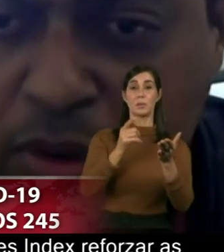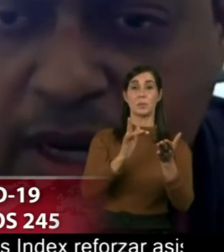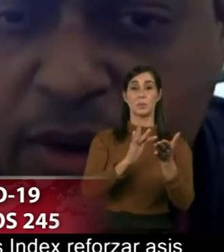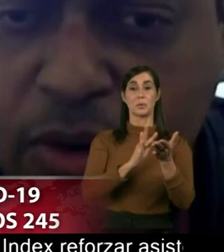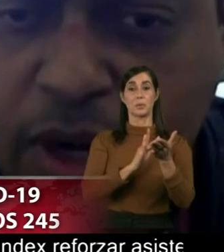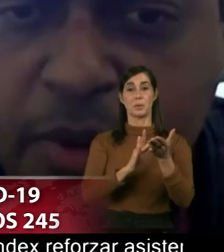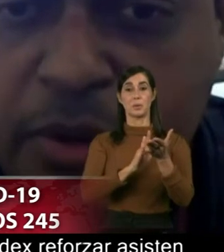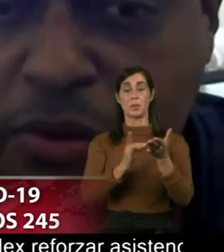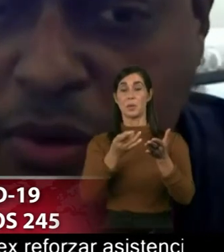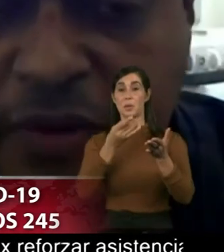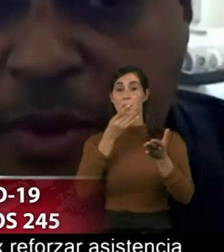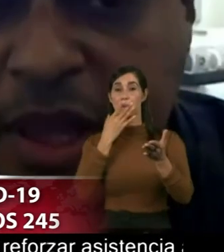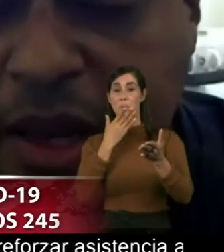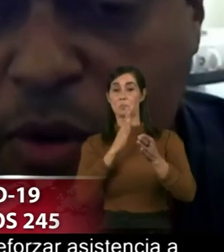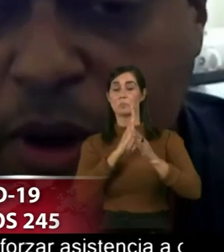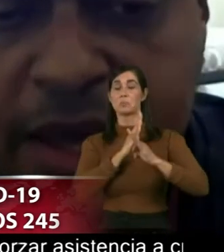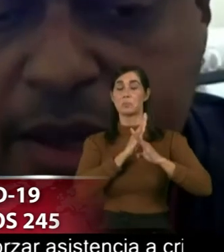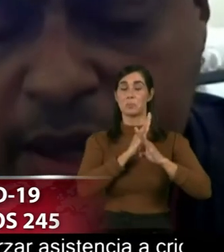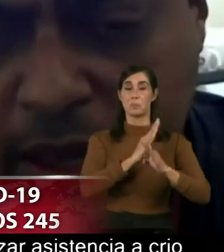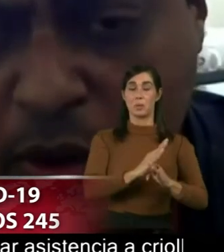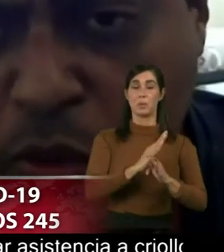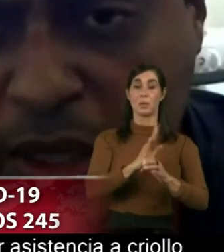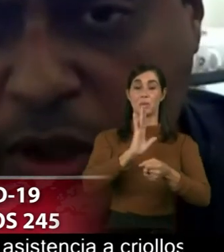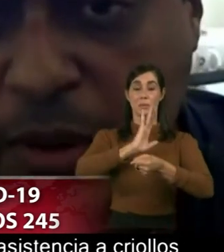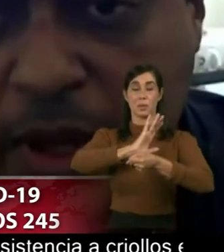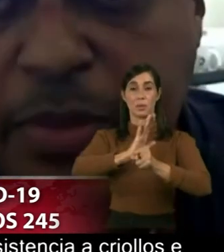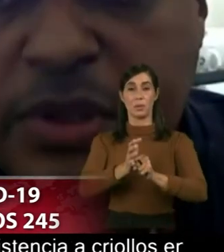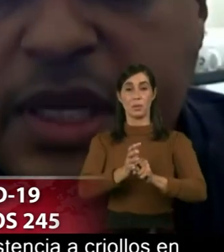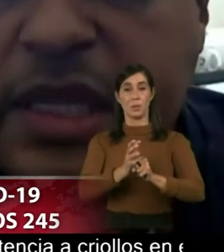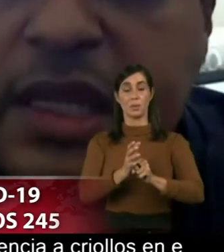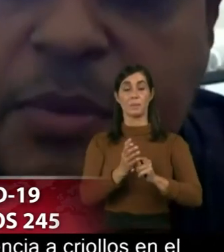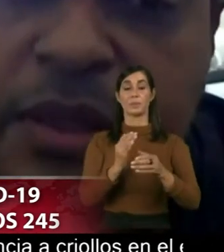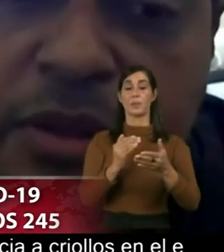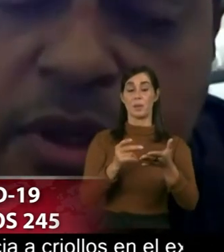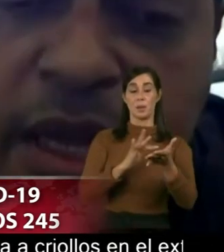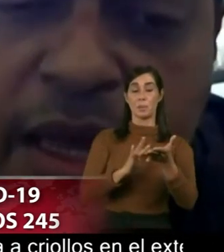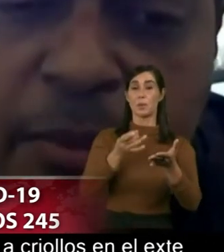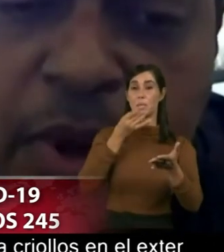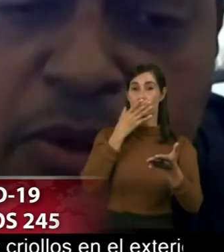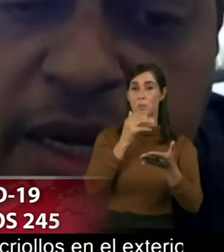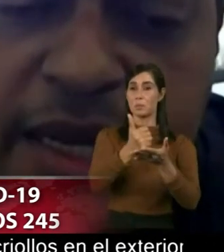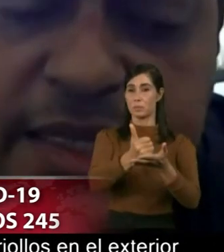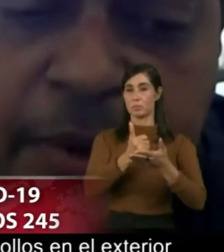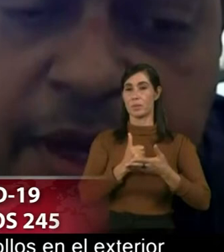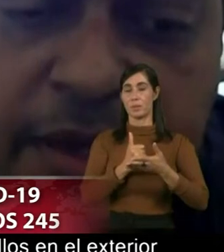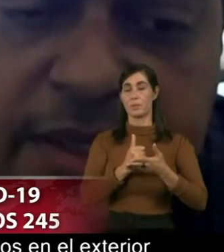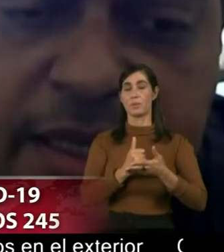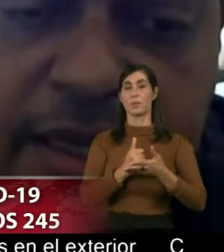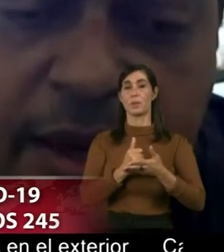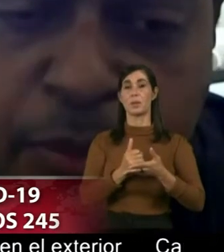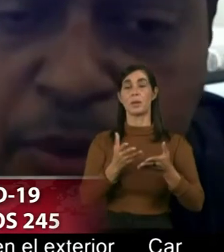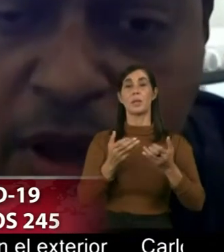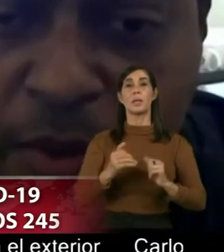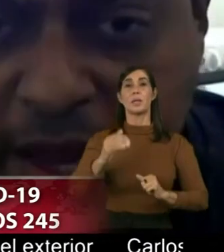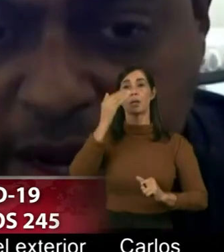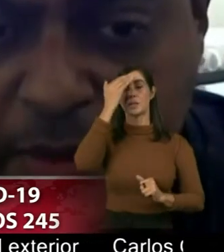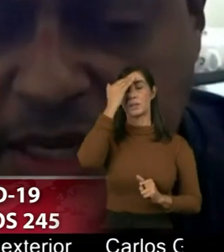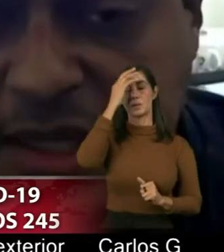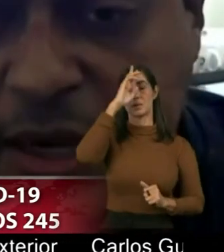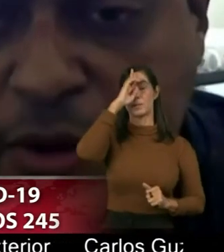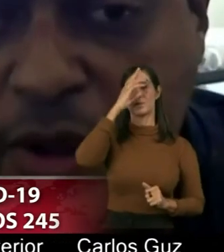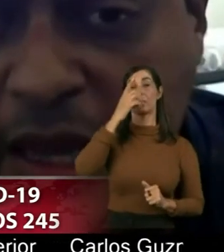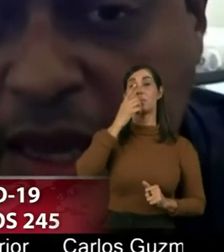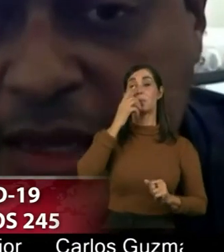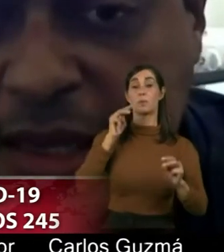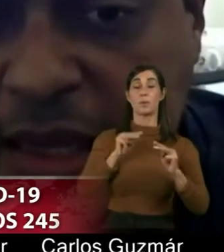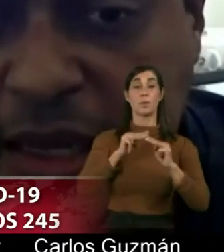el tratamiento contra el coronavirus una enfermedad que no hay cura todavía pero si el tratamiento me gustaría saber si república dominicana